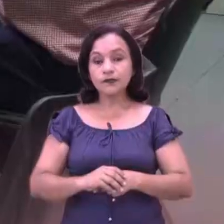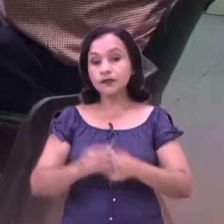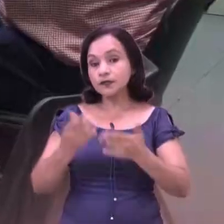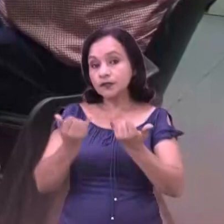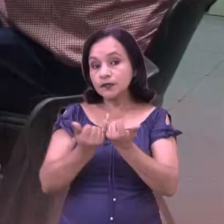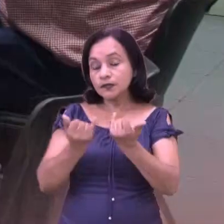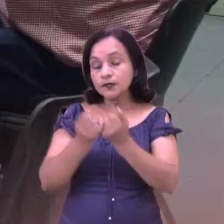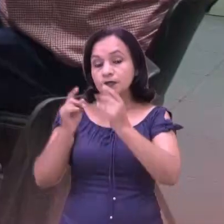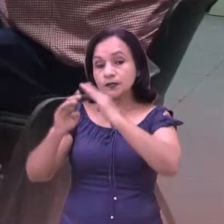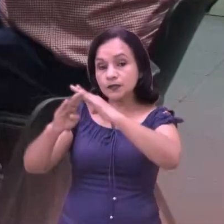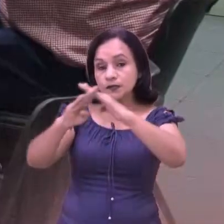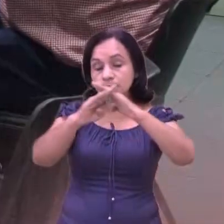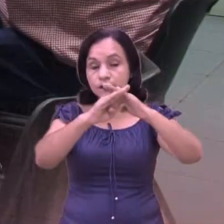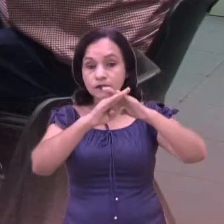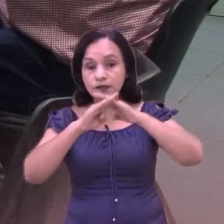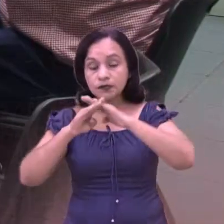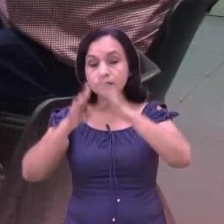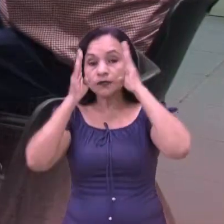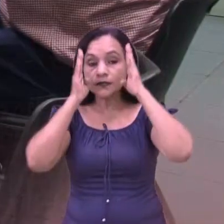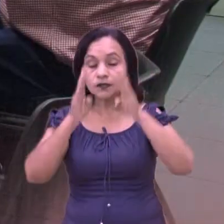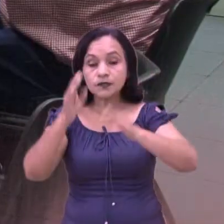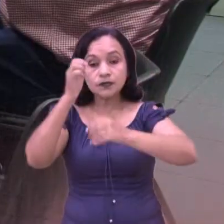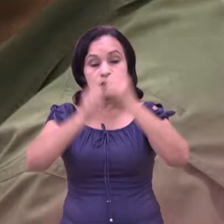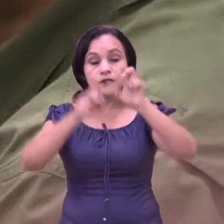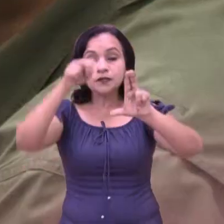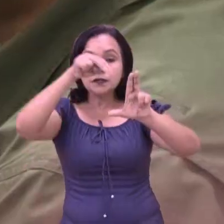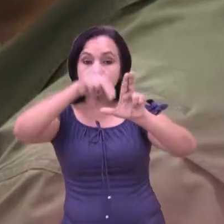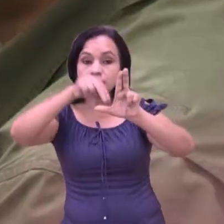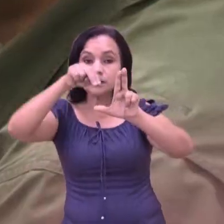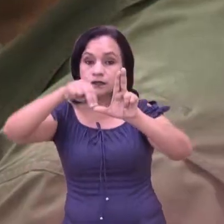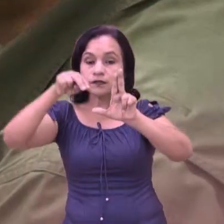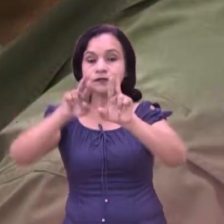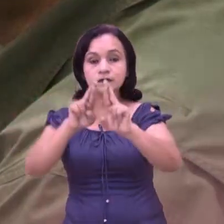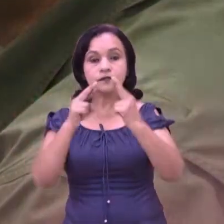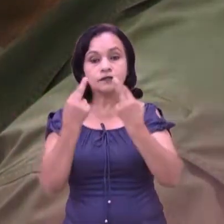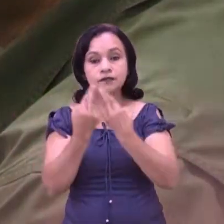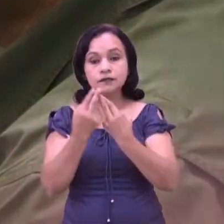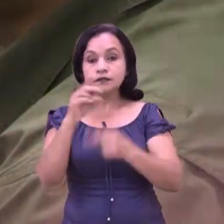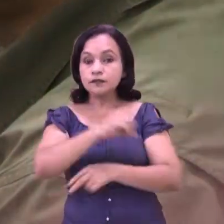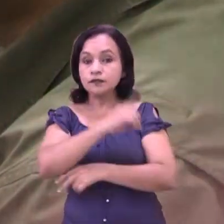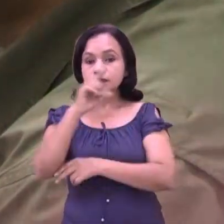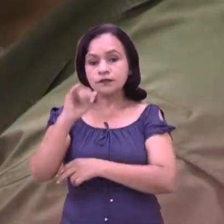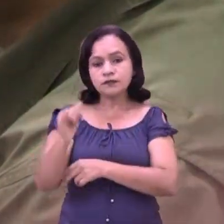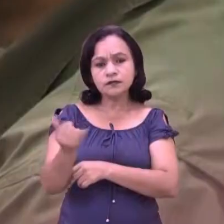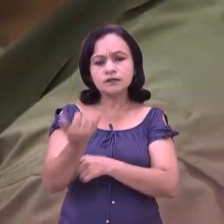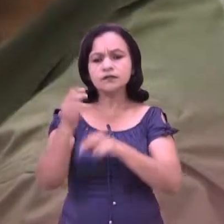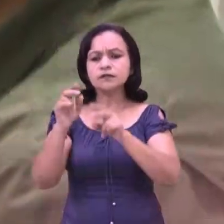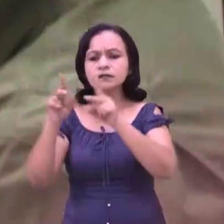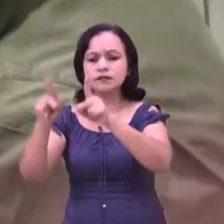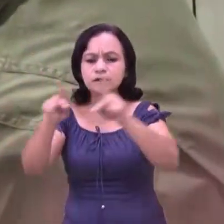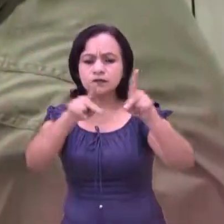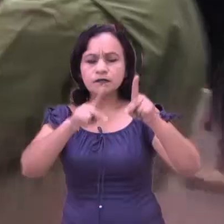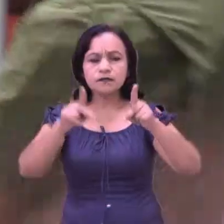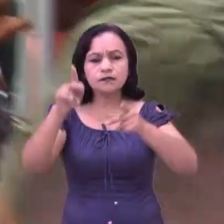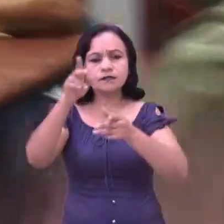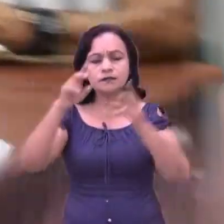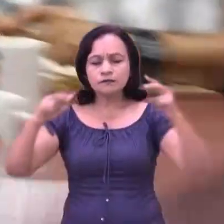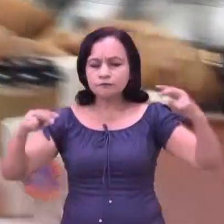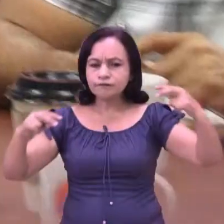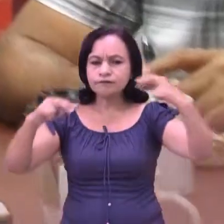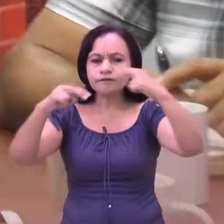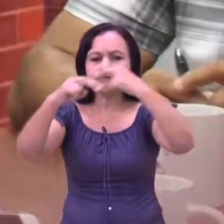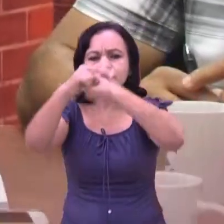El Sistema Nacional para la Prevención, Mitigación y Atención a Desastres, SINAPRED, se reunió este jueves con enlaces de gestión de riesgo de los centros